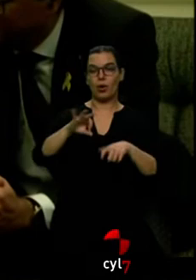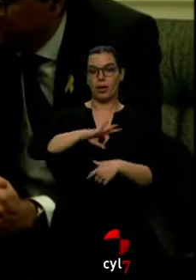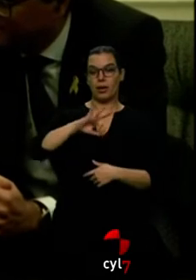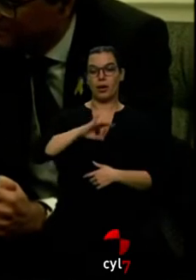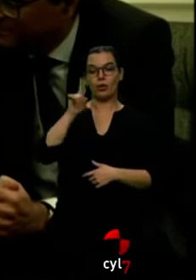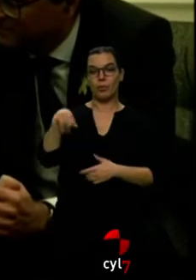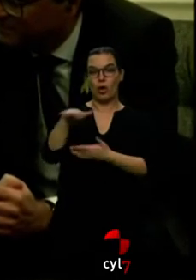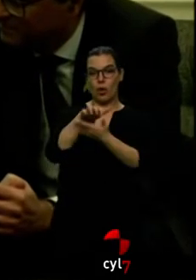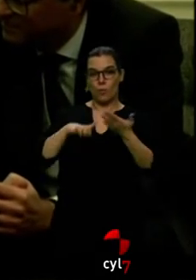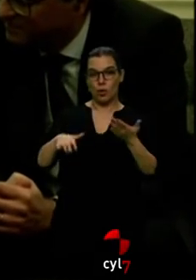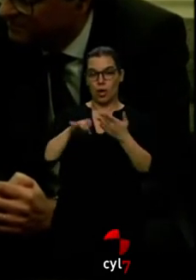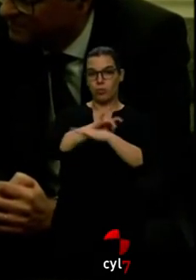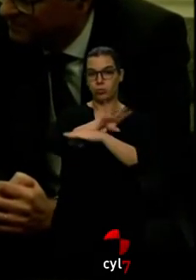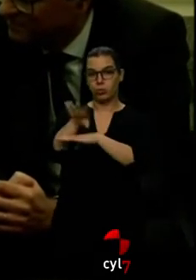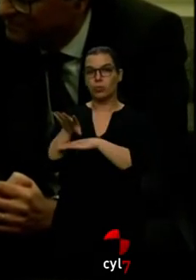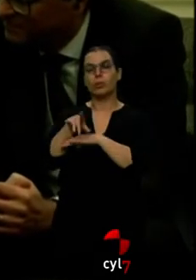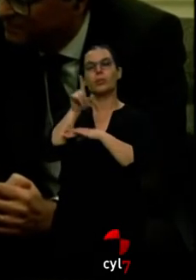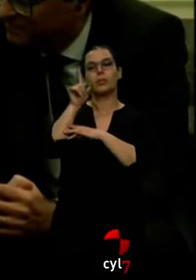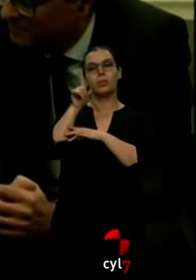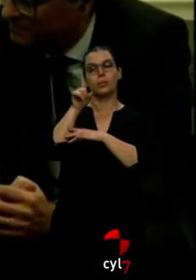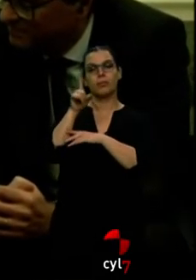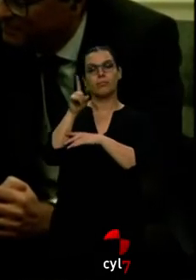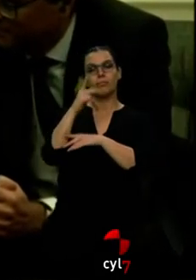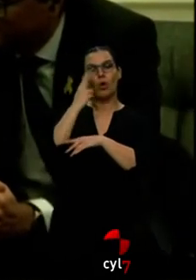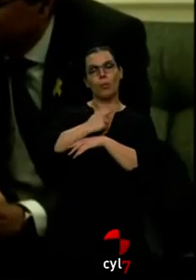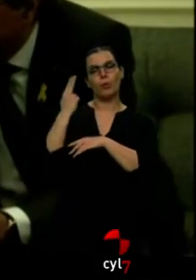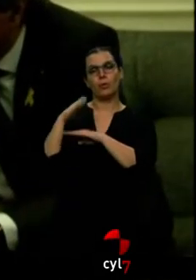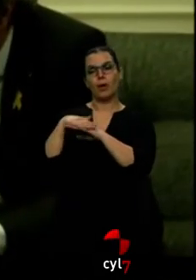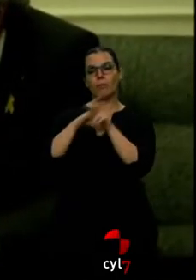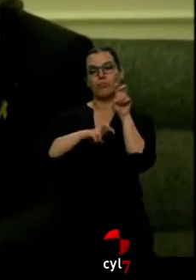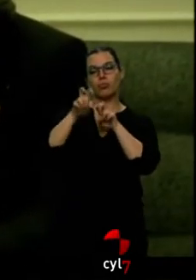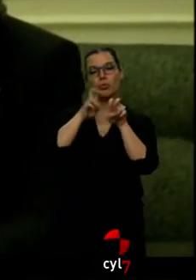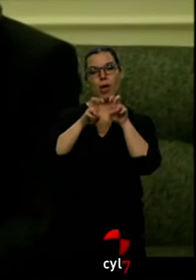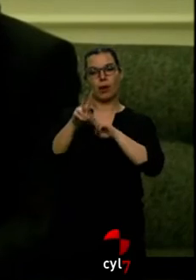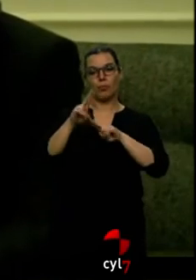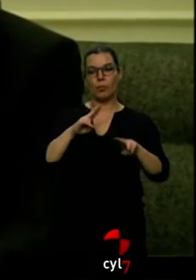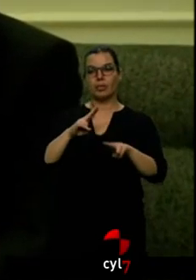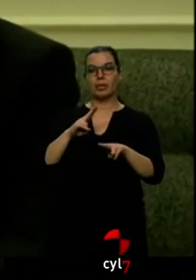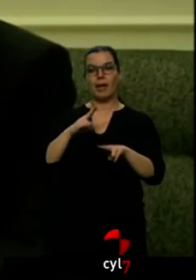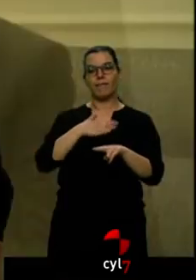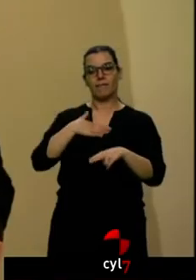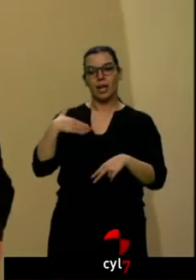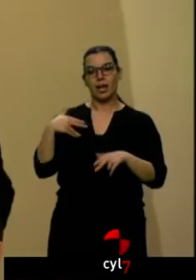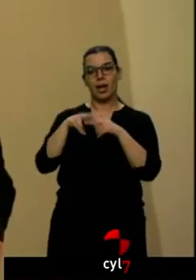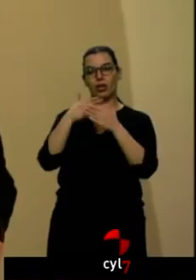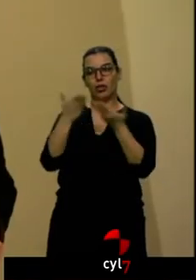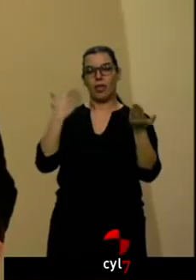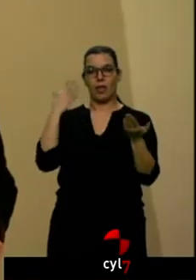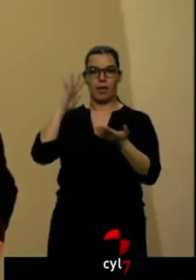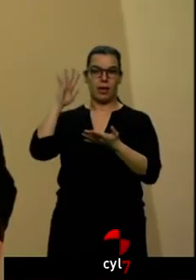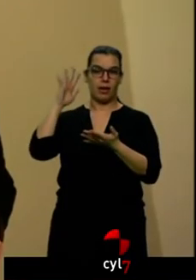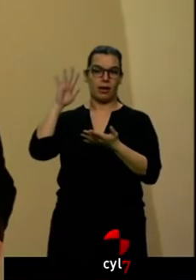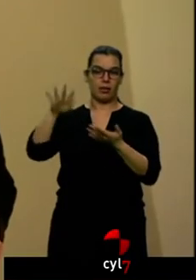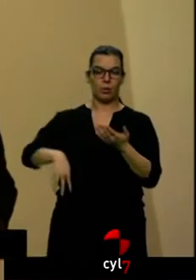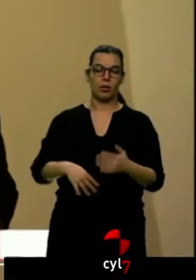comunicado se han comprometido a buscar una propuesta con amplio apoyo de la sociedad catalana. En este sentido, la